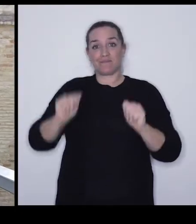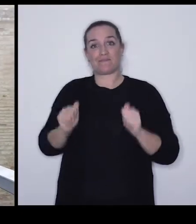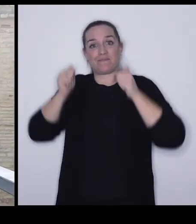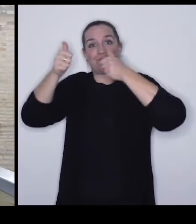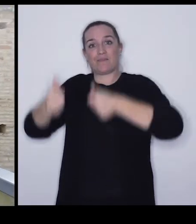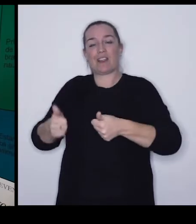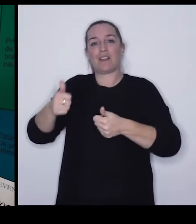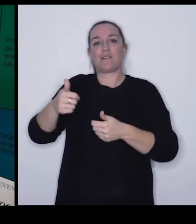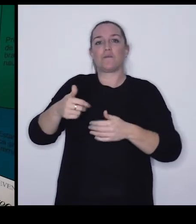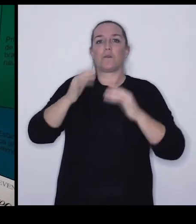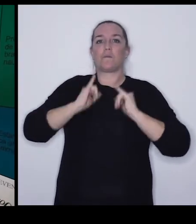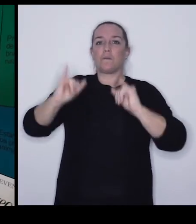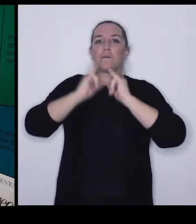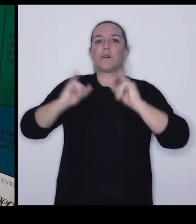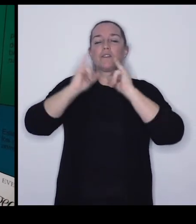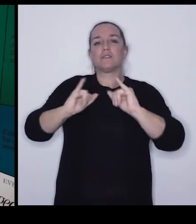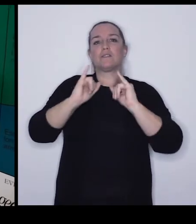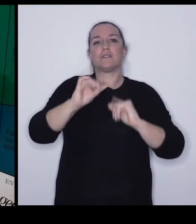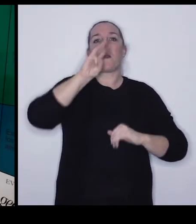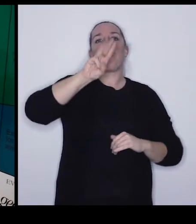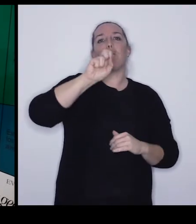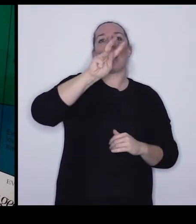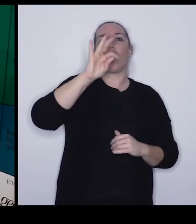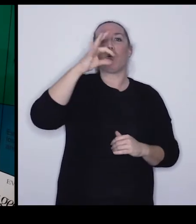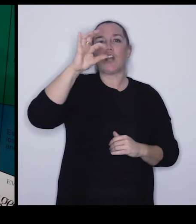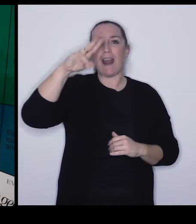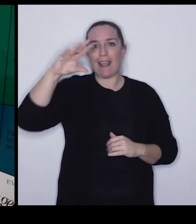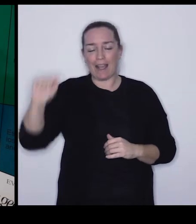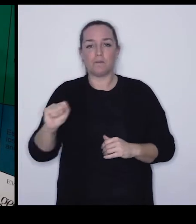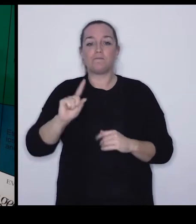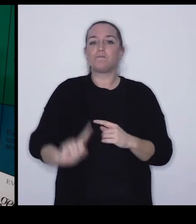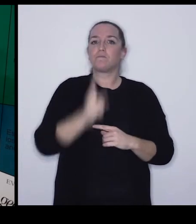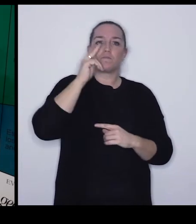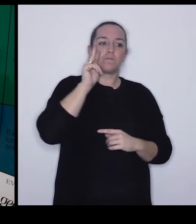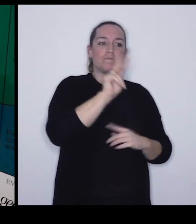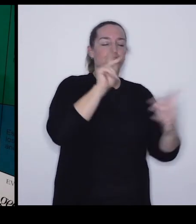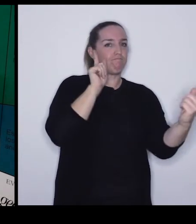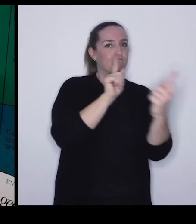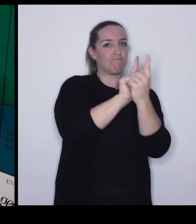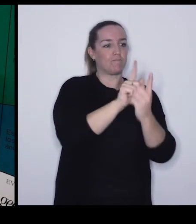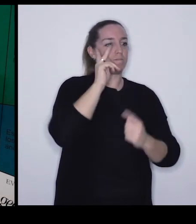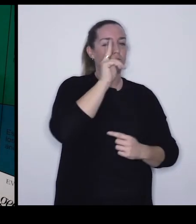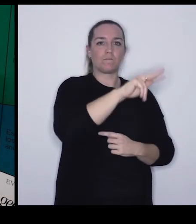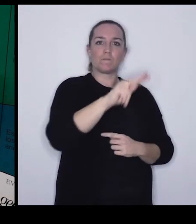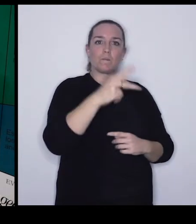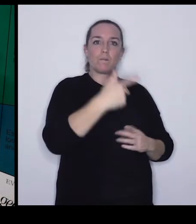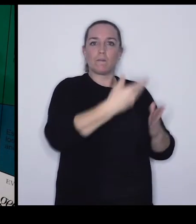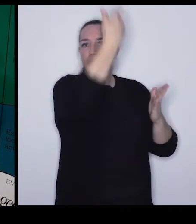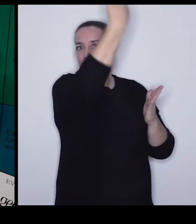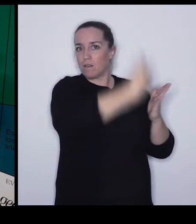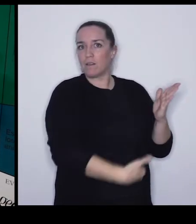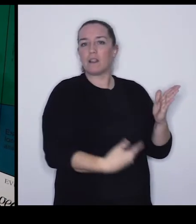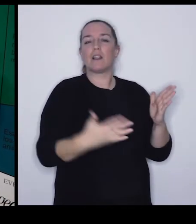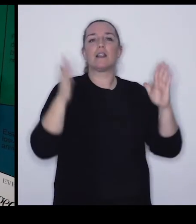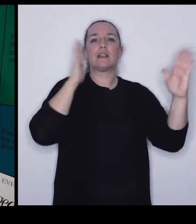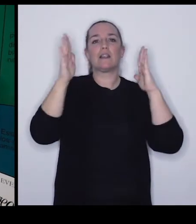Comenzamos nuestro recorrido por el Museo de Puebla y Botánica... ...nos detenemos en el primer elemento expositivo de esta sala... ...un